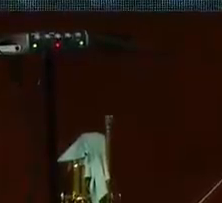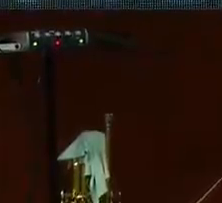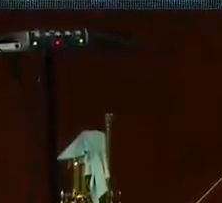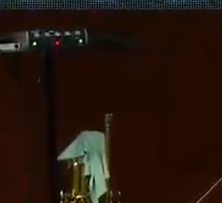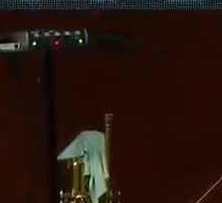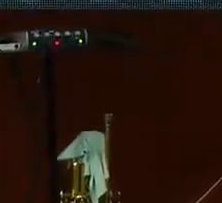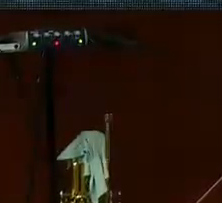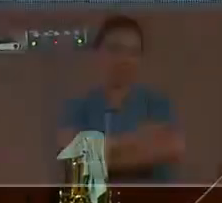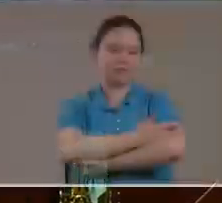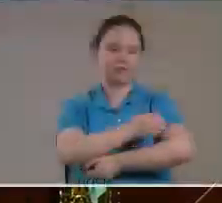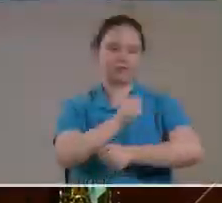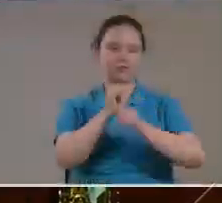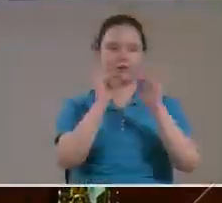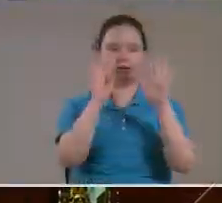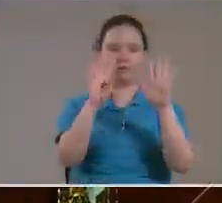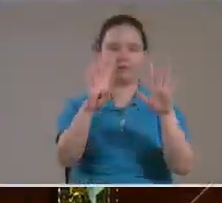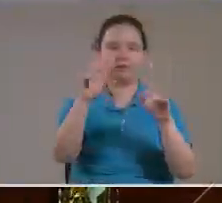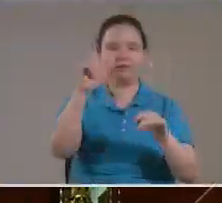9 libras